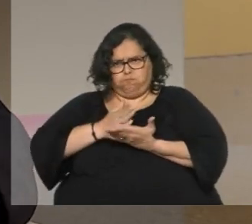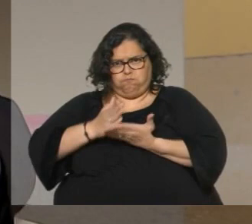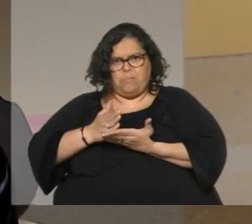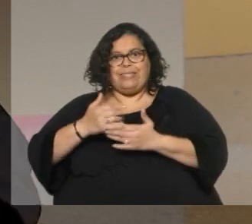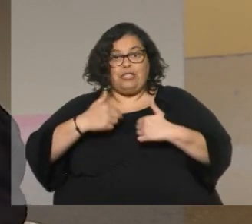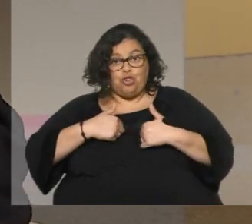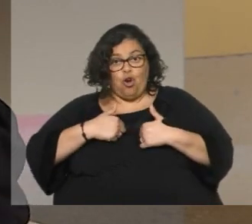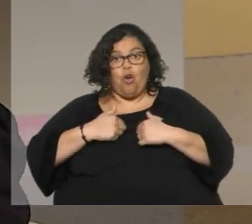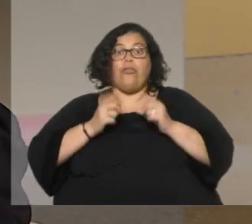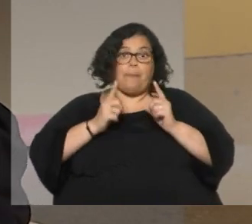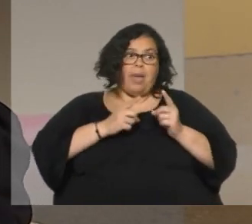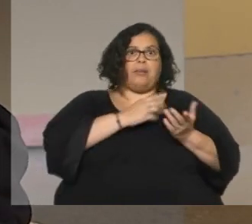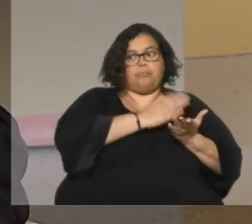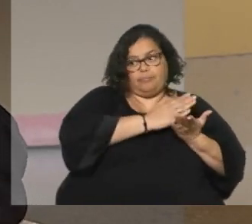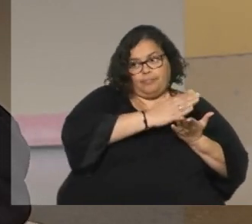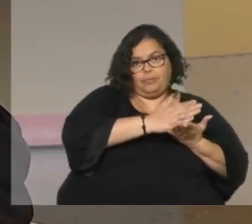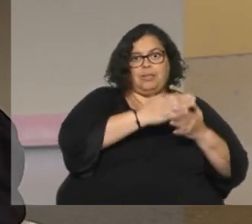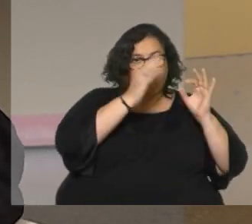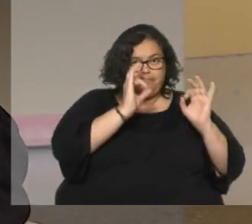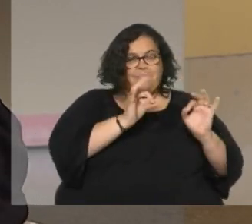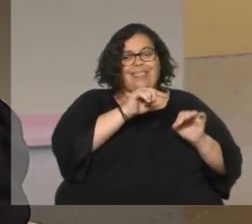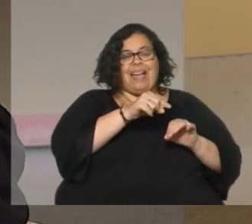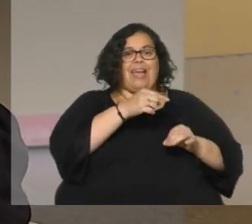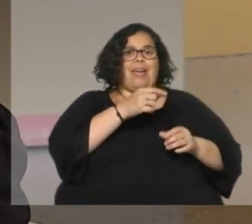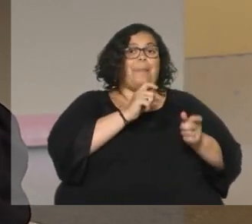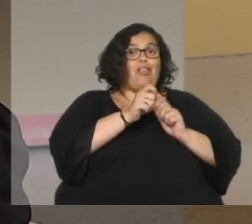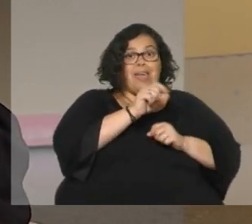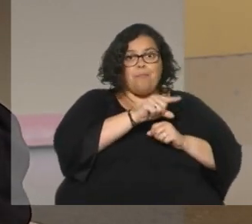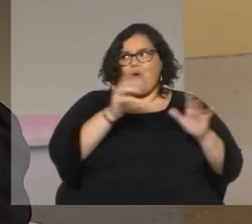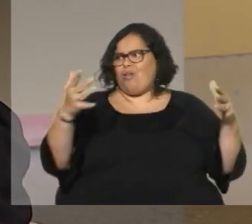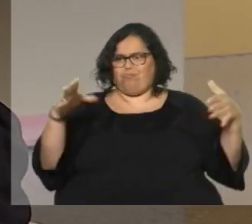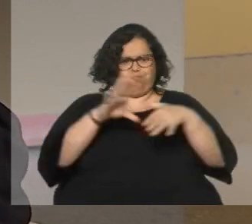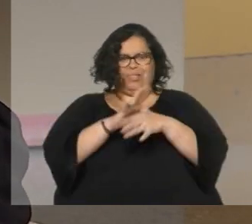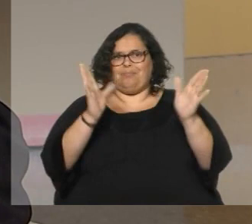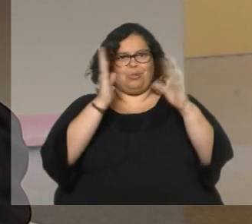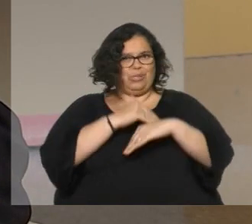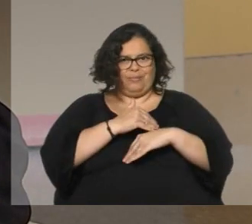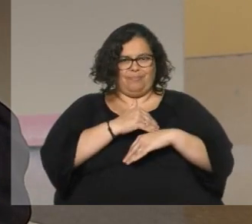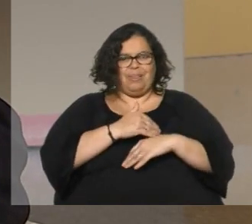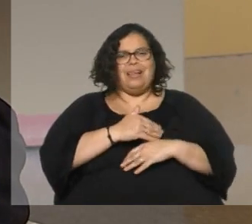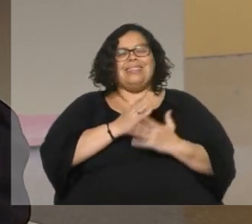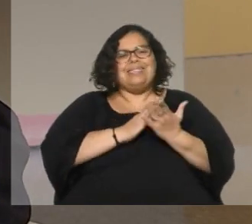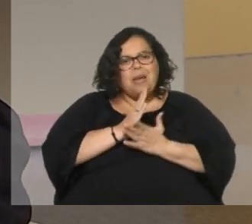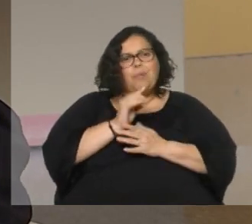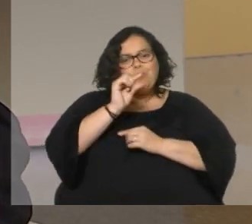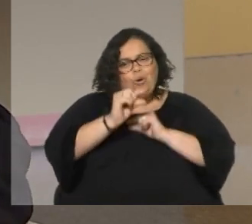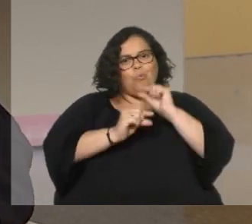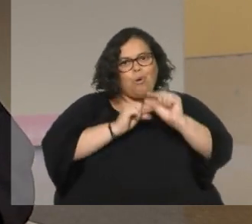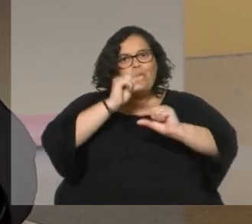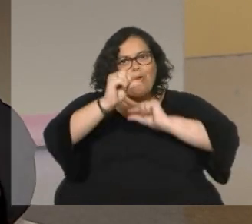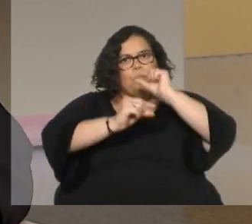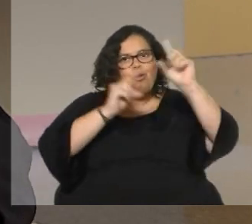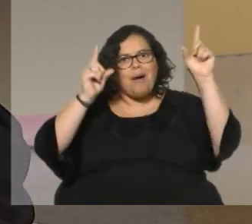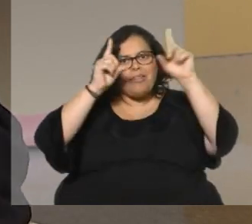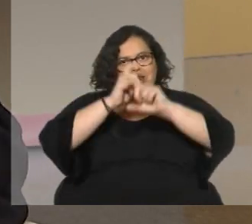a su vez el rigor profesional del periodismo me iba a ser difícil compatibilizarlo ¿no? cada año siempre era un poquitito más difícil iba asumiendo